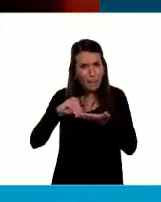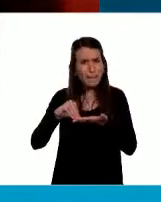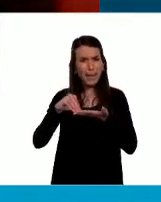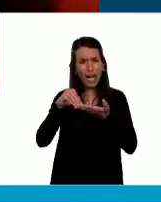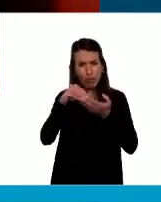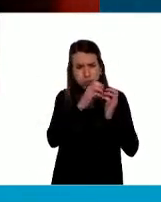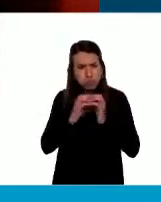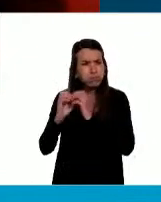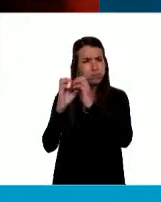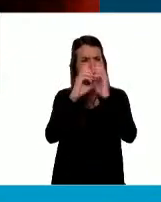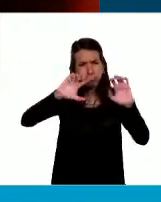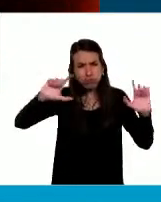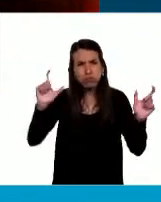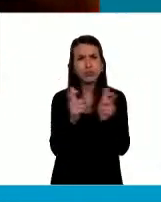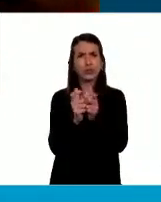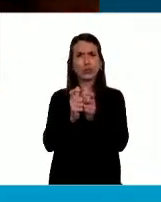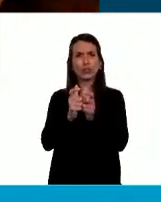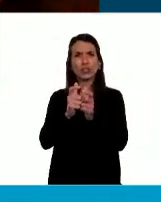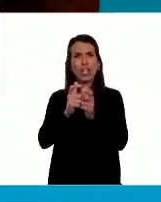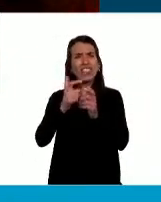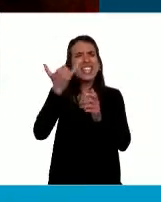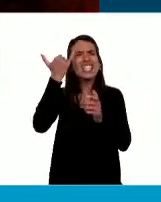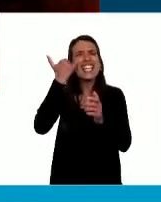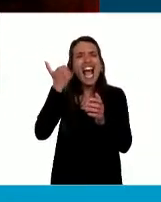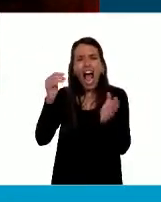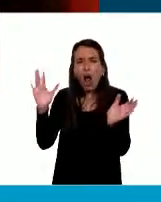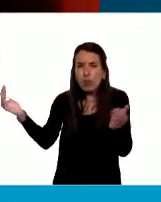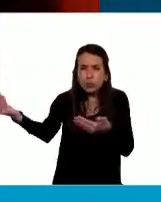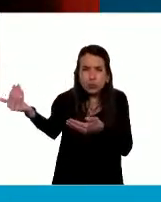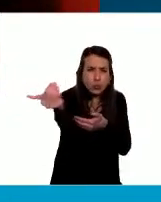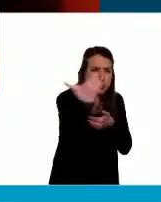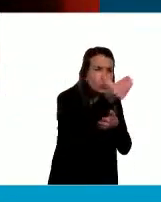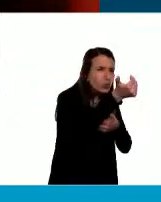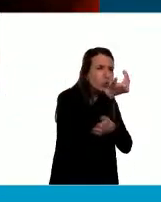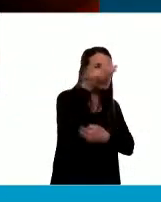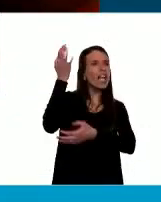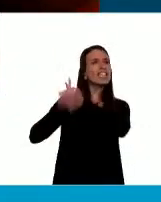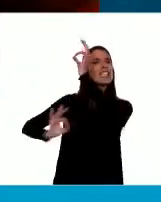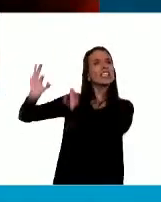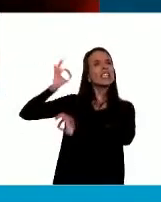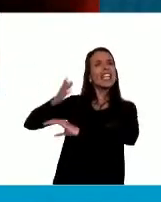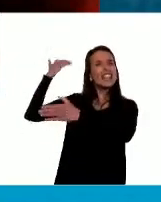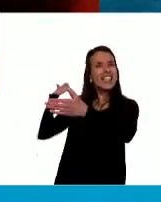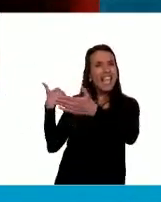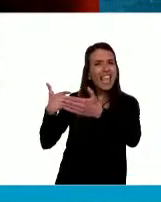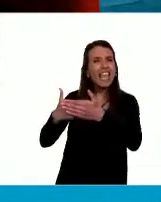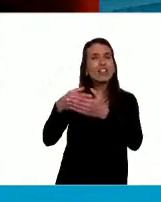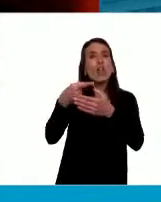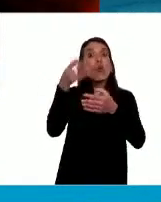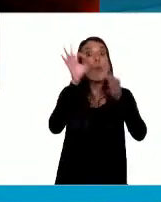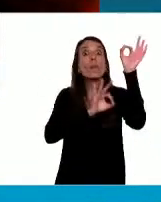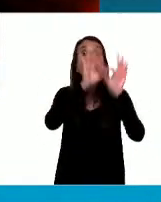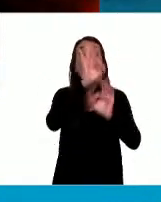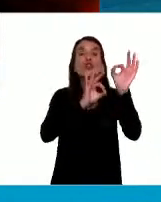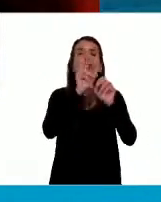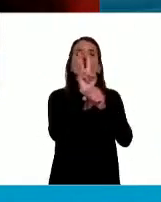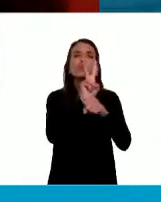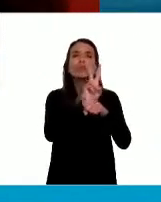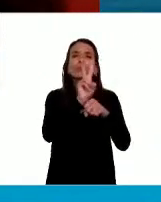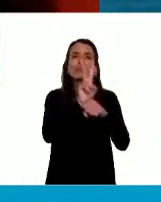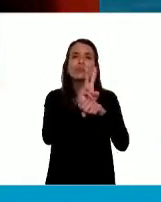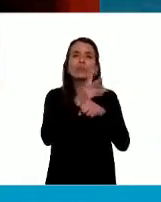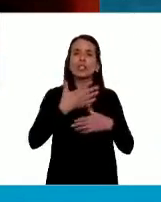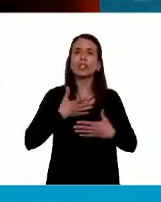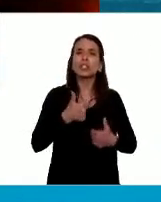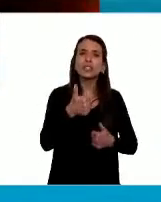de reunir todos los antecedentes para un proyecto de reserva natural de